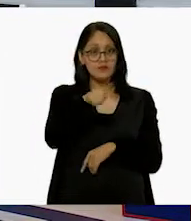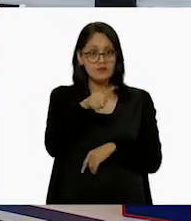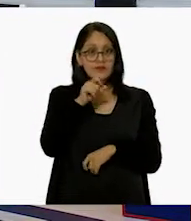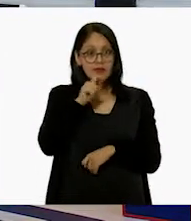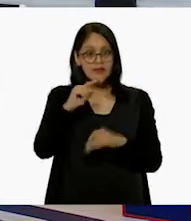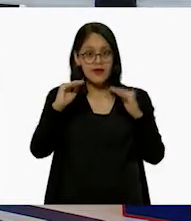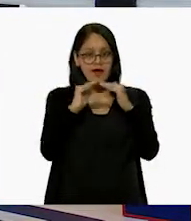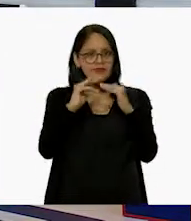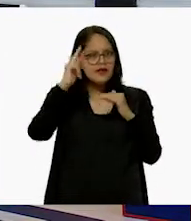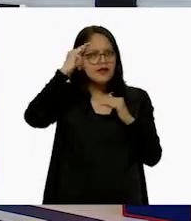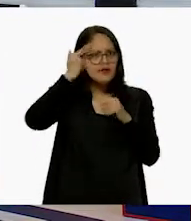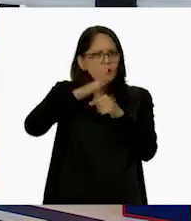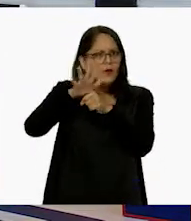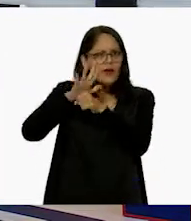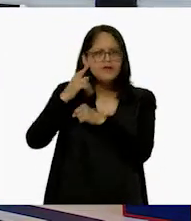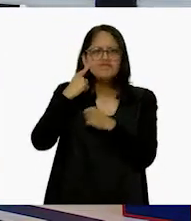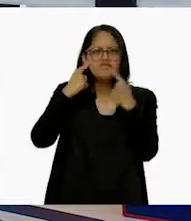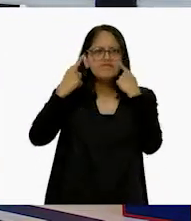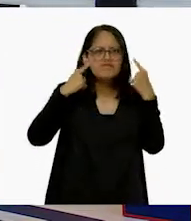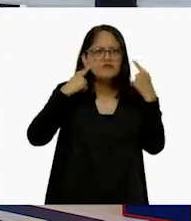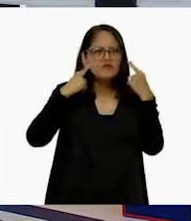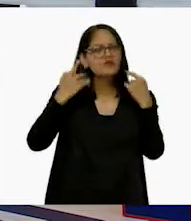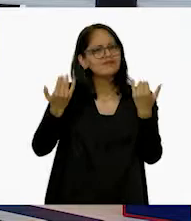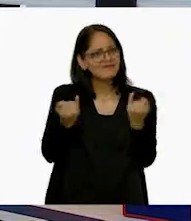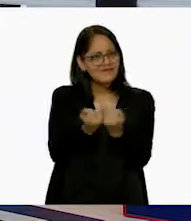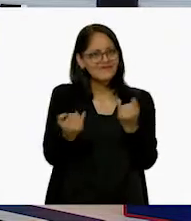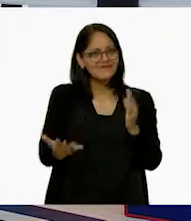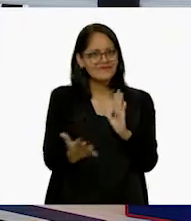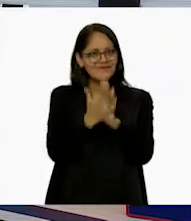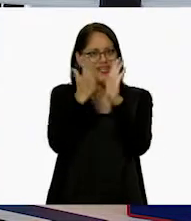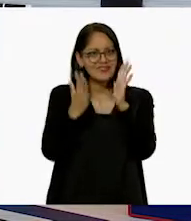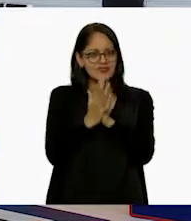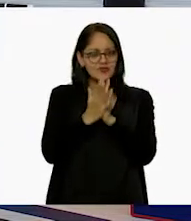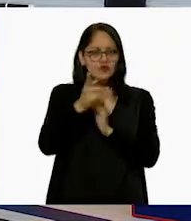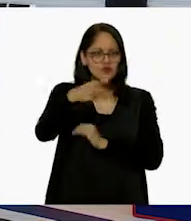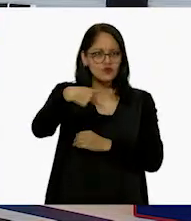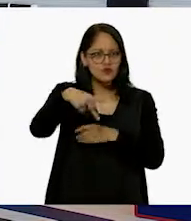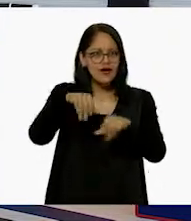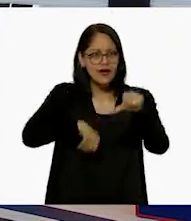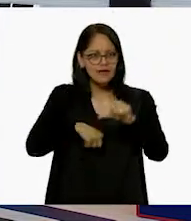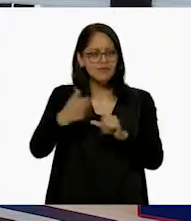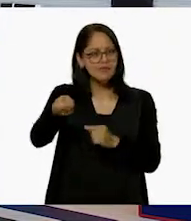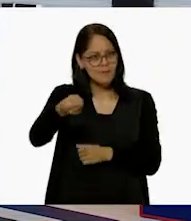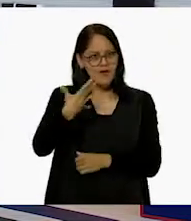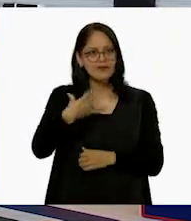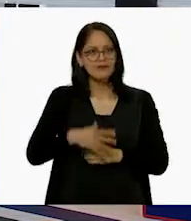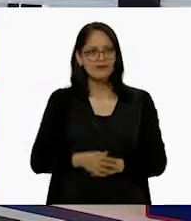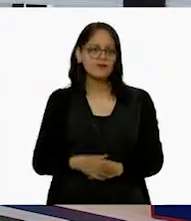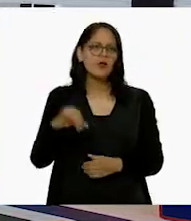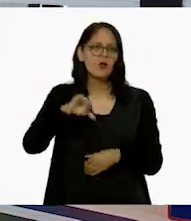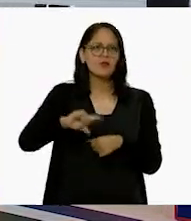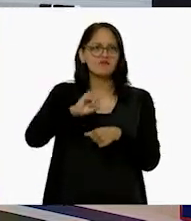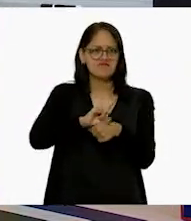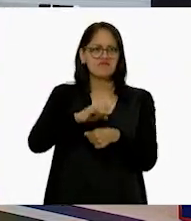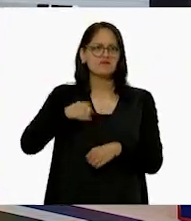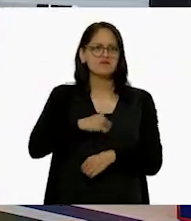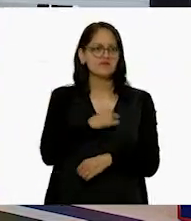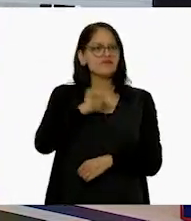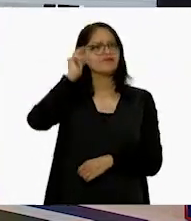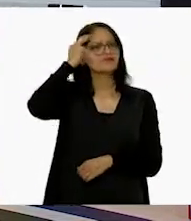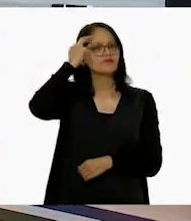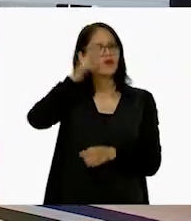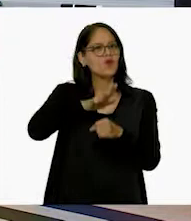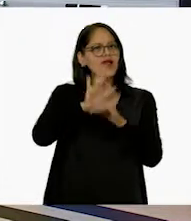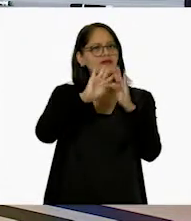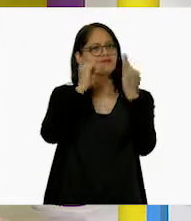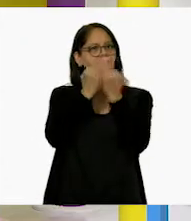recuerden algunas. Y que estén participando también en mandarnos sus trabajos. El día de hoy creo que conocimos y recordamos las figuras,